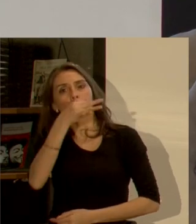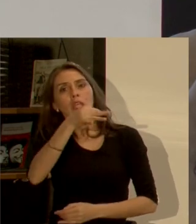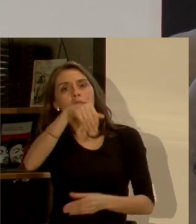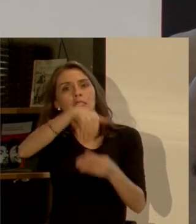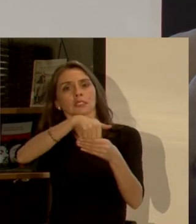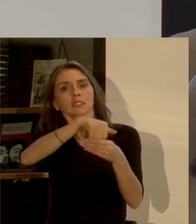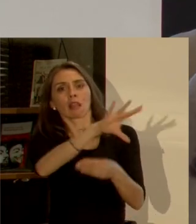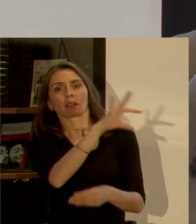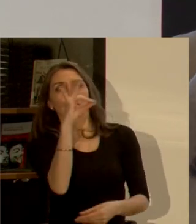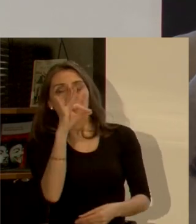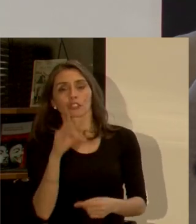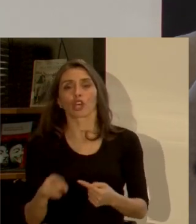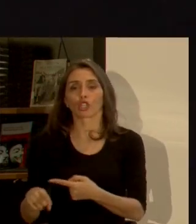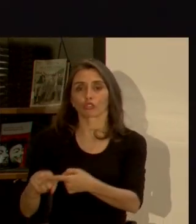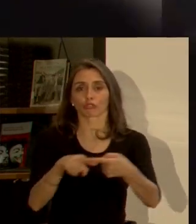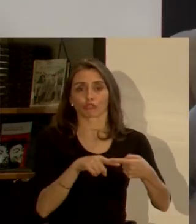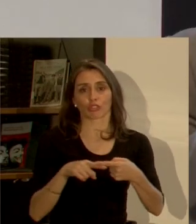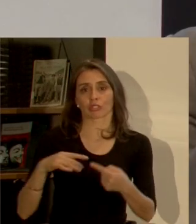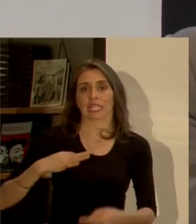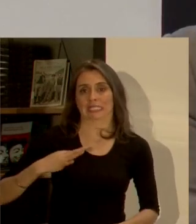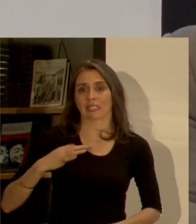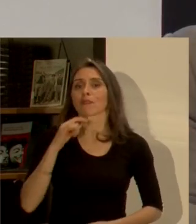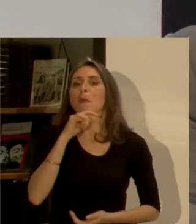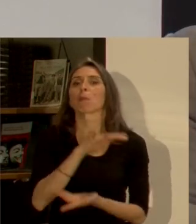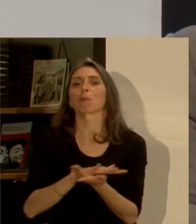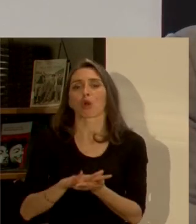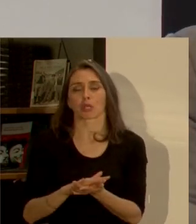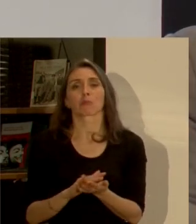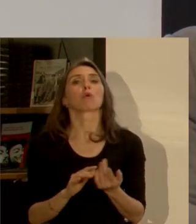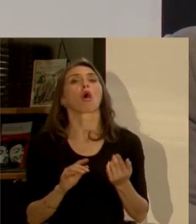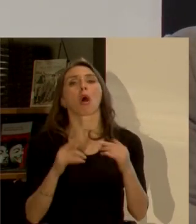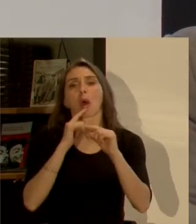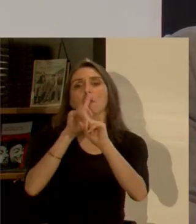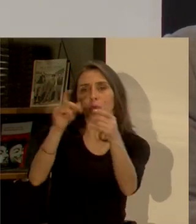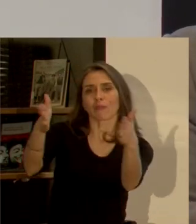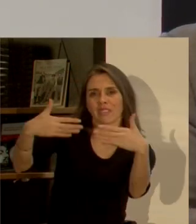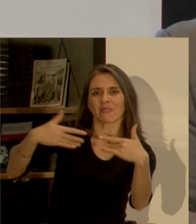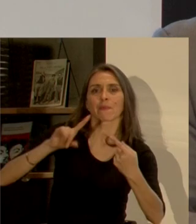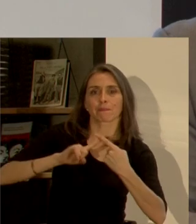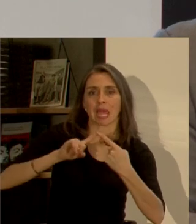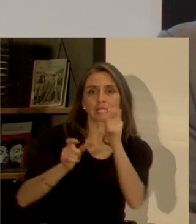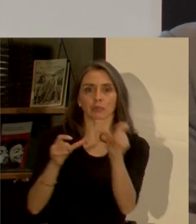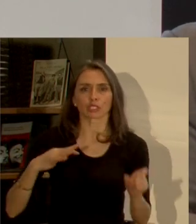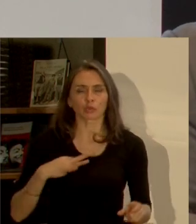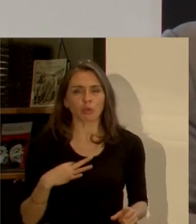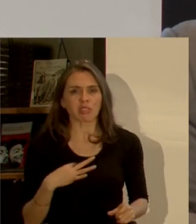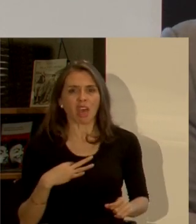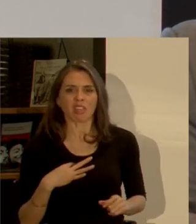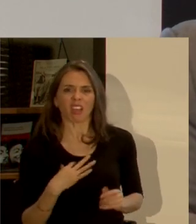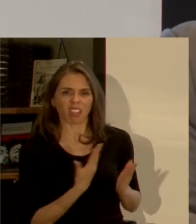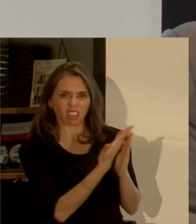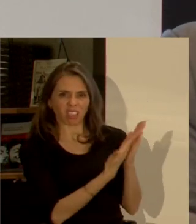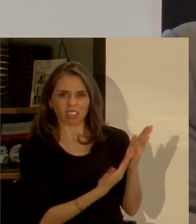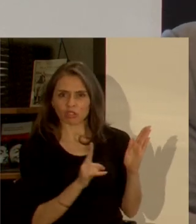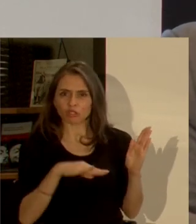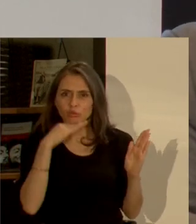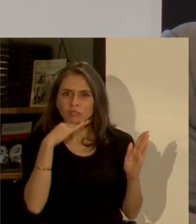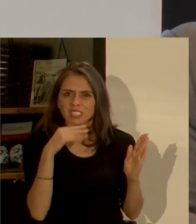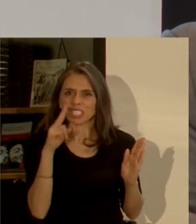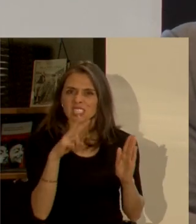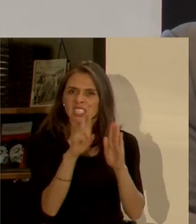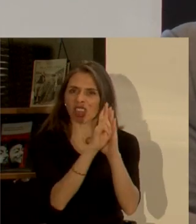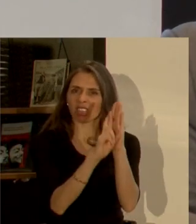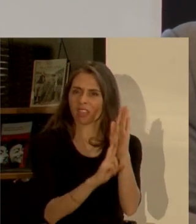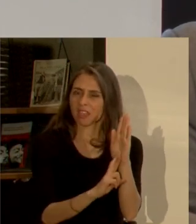si la sociedad civil en un proceso de participación ciudadana siente que es insuficiente siente que no está regulado